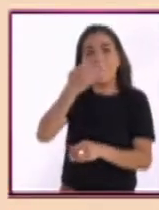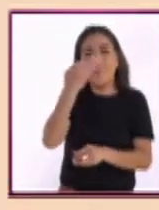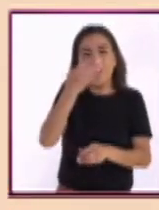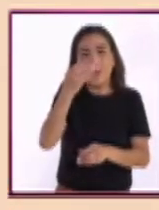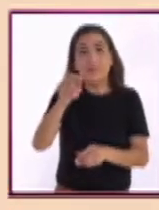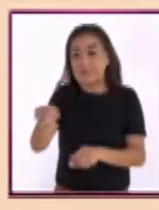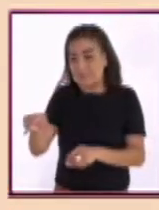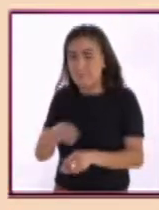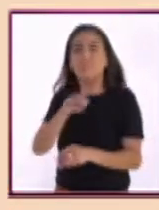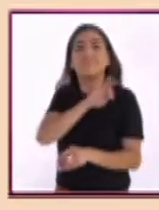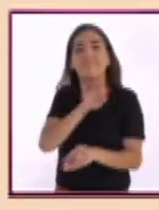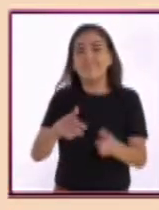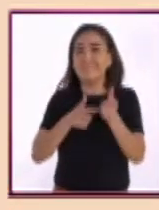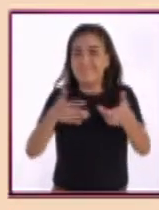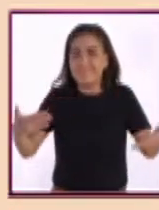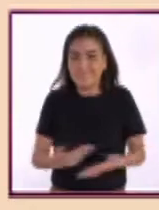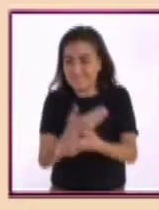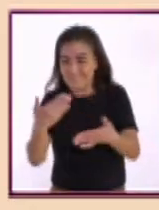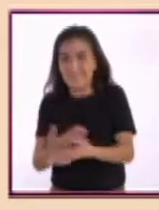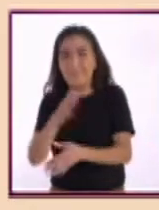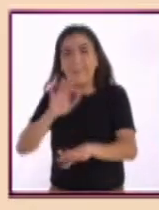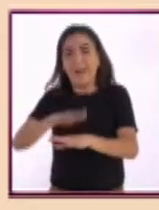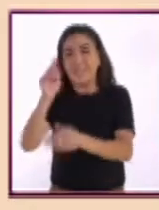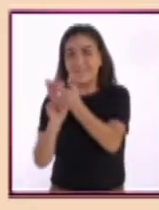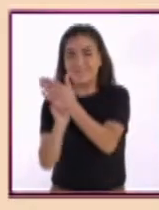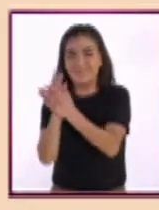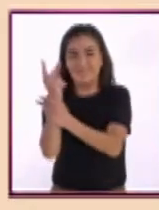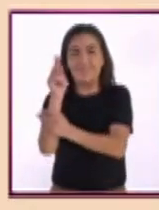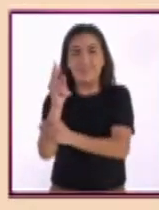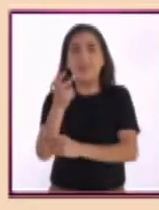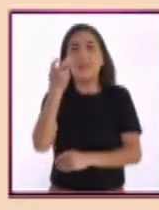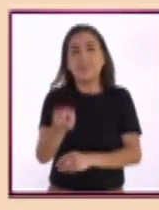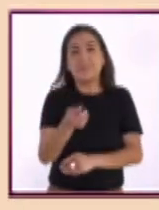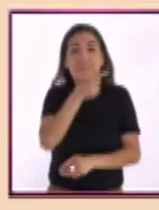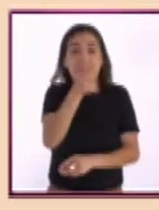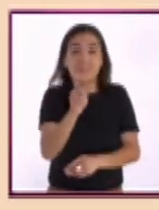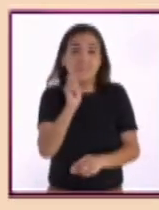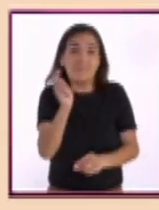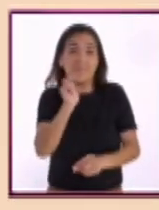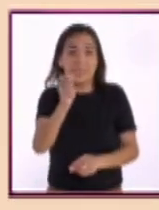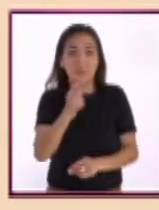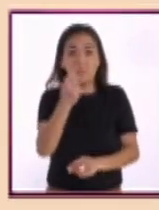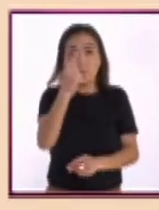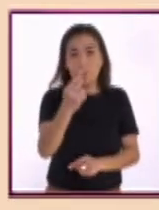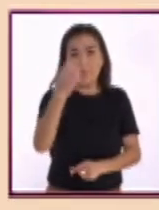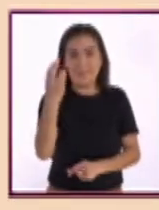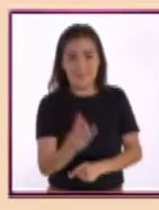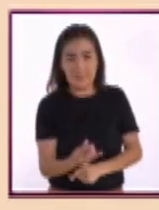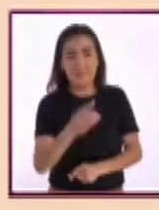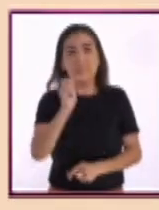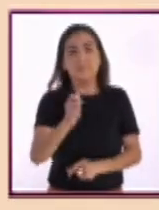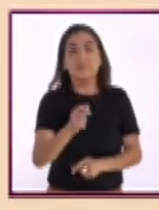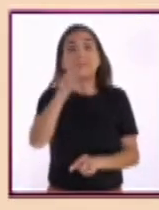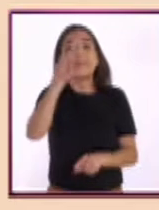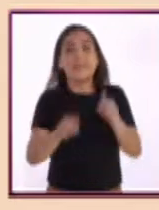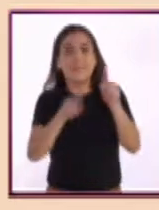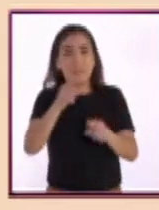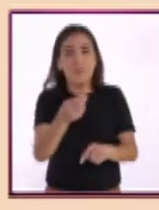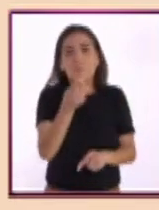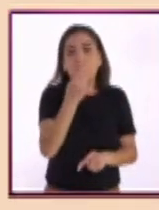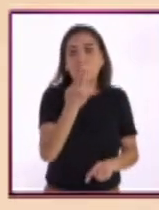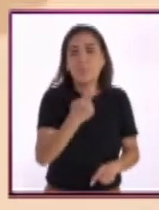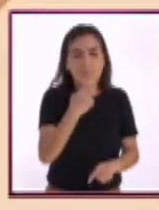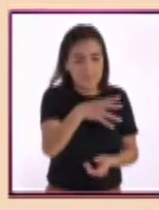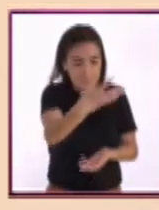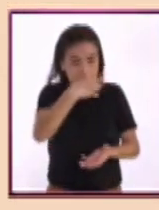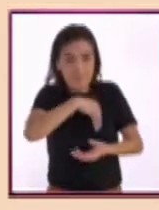garantizando la reproducción sexual de las plantas. Se estima que una tercera parte de todo lo que comemos depende de